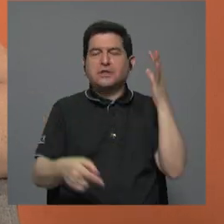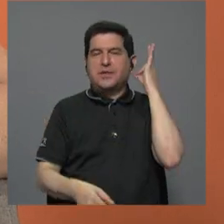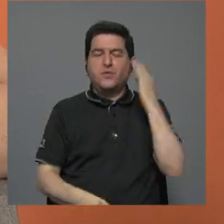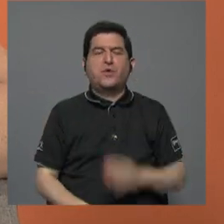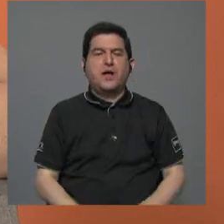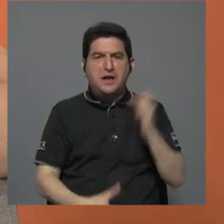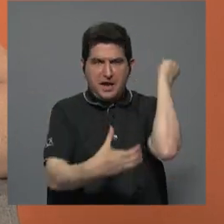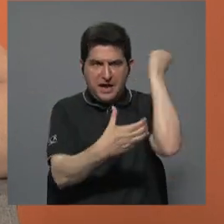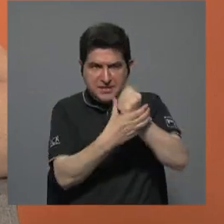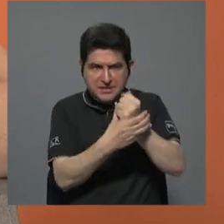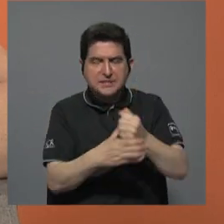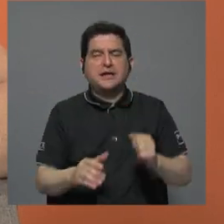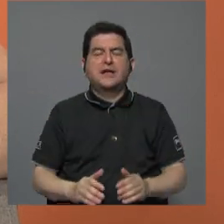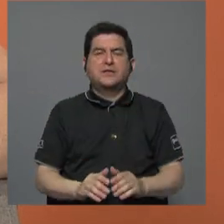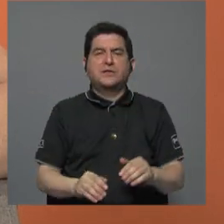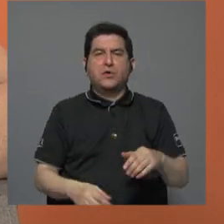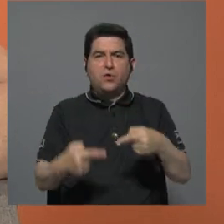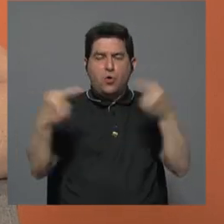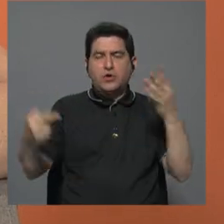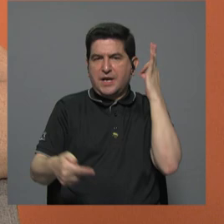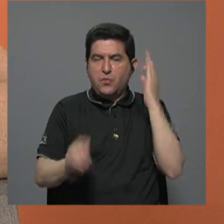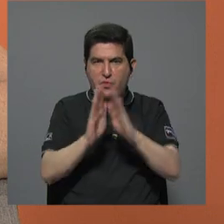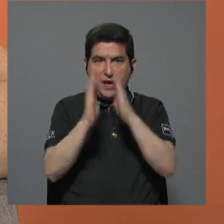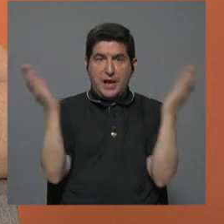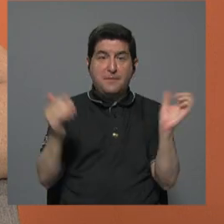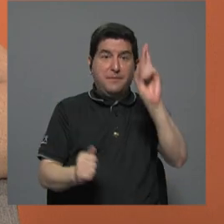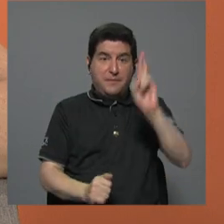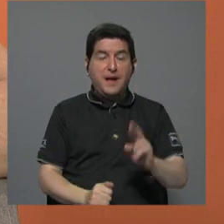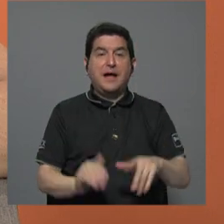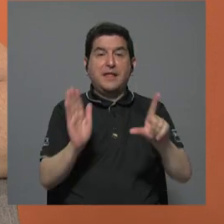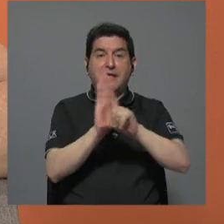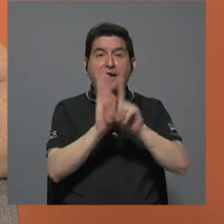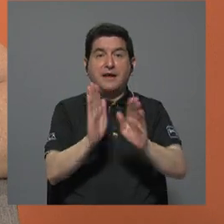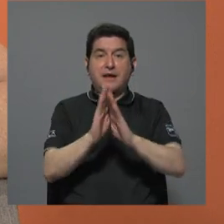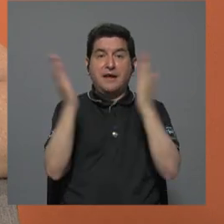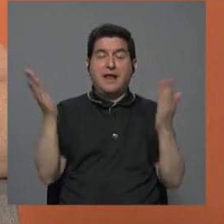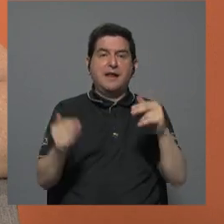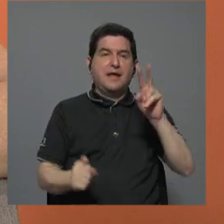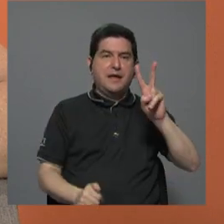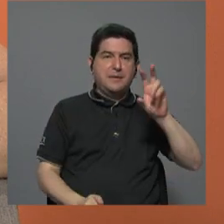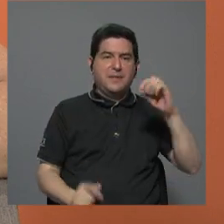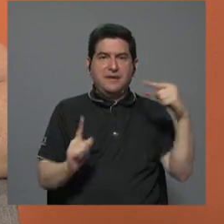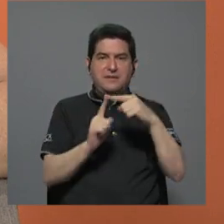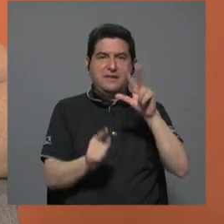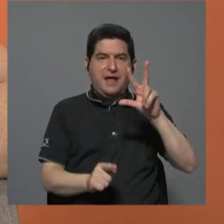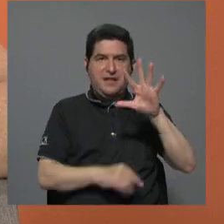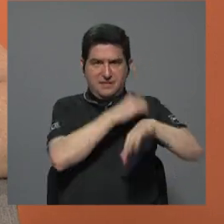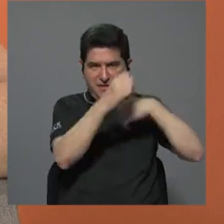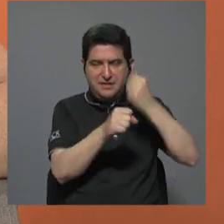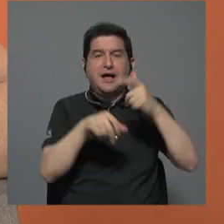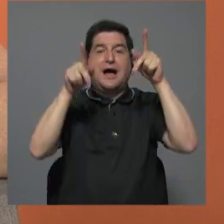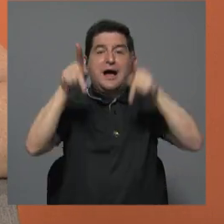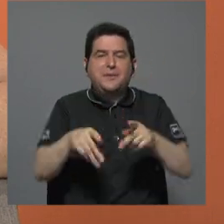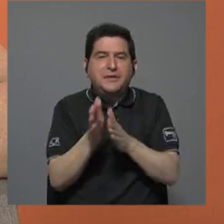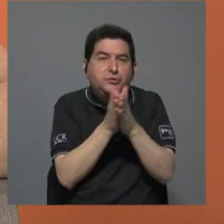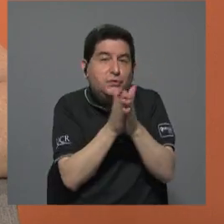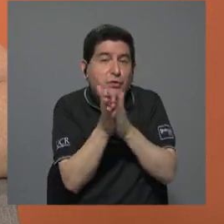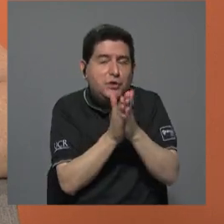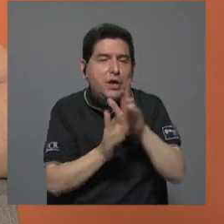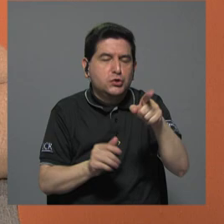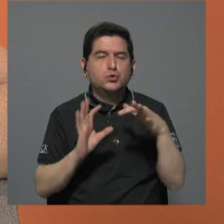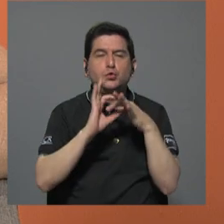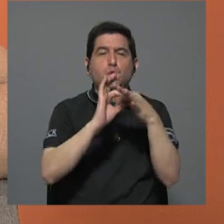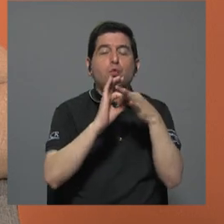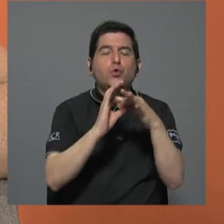Y el femicidio ampliado en Costa Rica este año se aprueba justamente la ley con una pena de 20 a 35 años a la persona que aproveche su